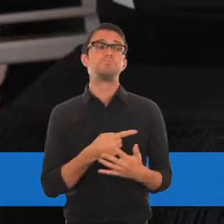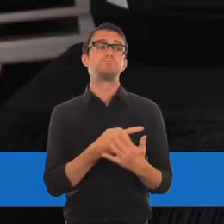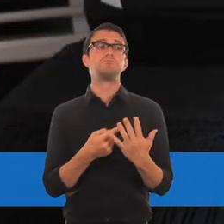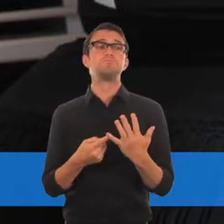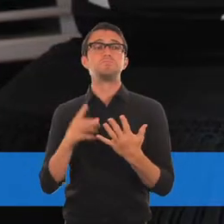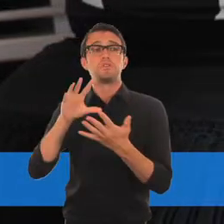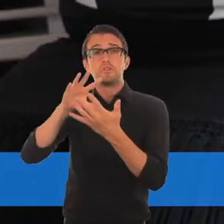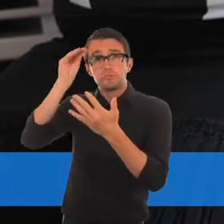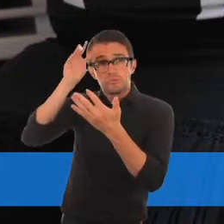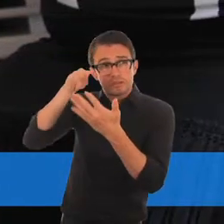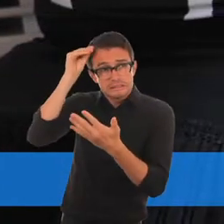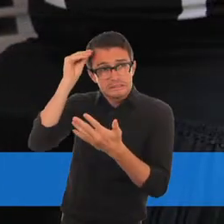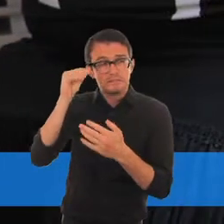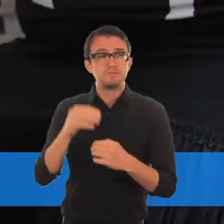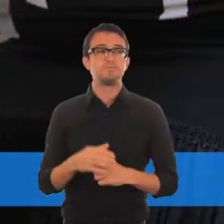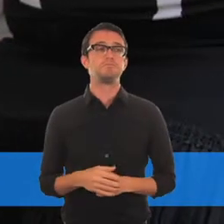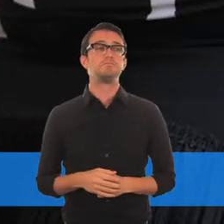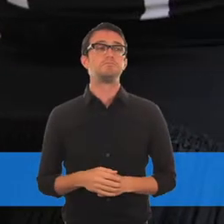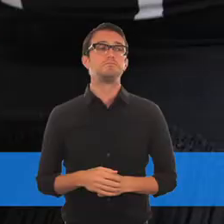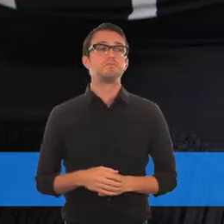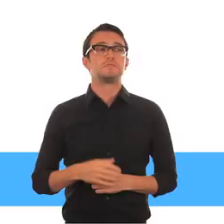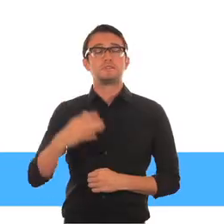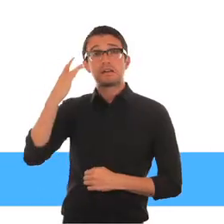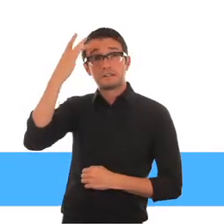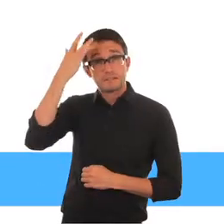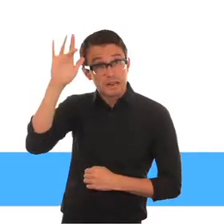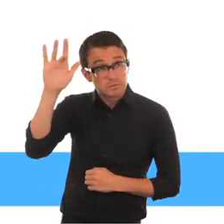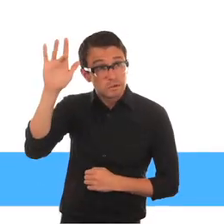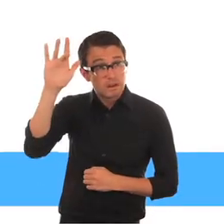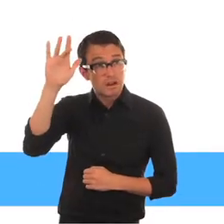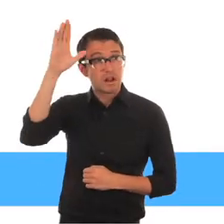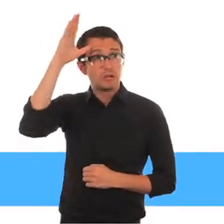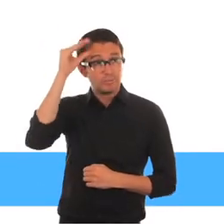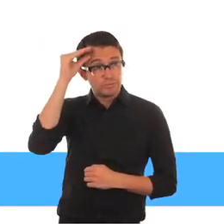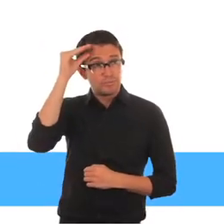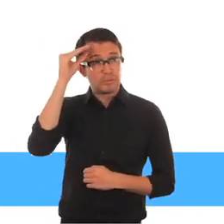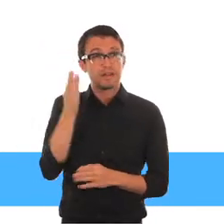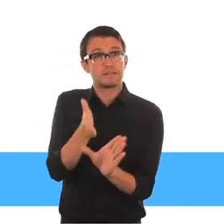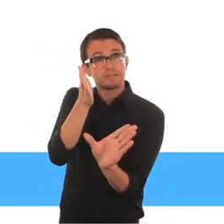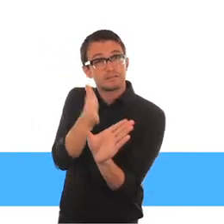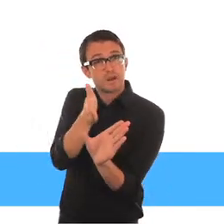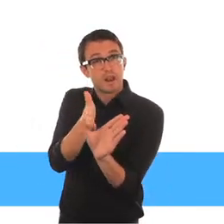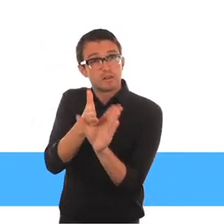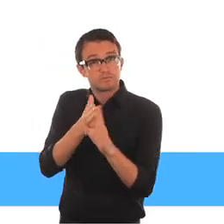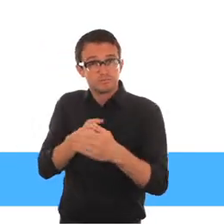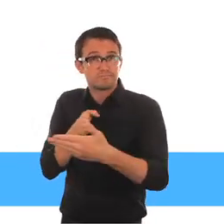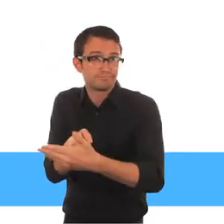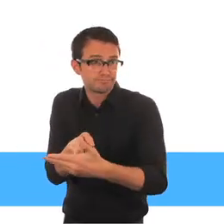Niño con discapacidad del aprendizaje en clase. De comunicación. De aprendizaje. Intelectuales y psicosociales.